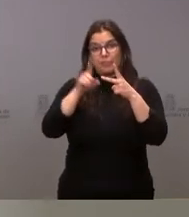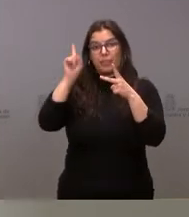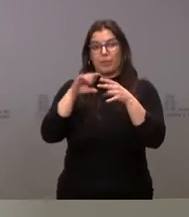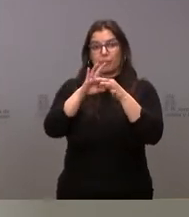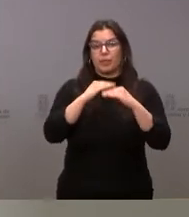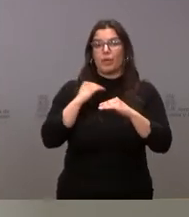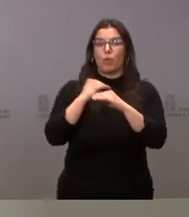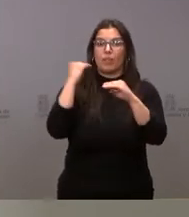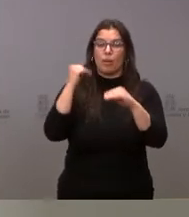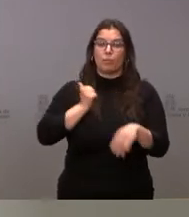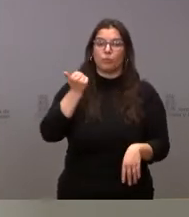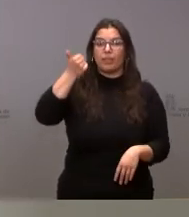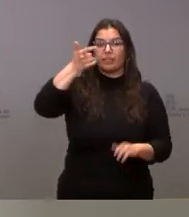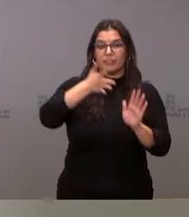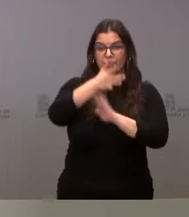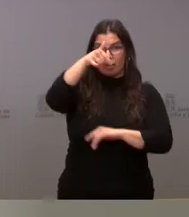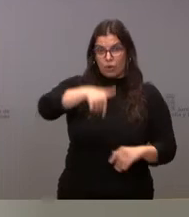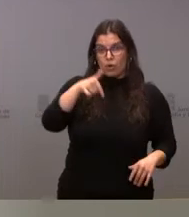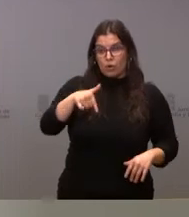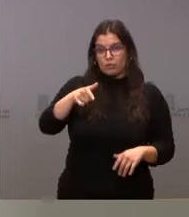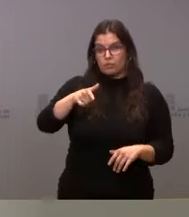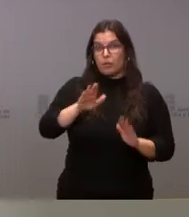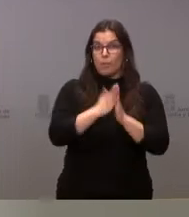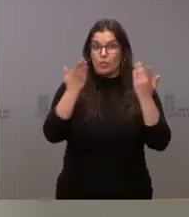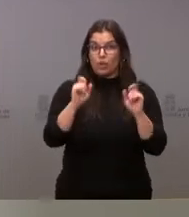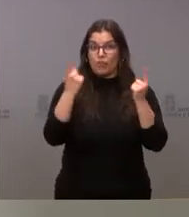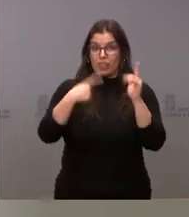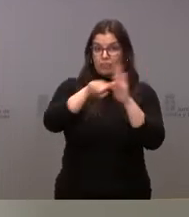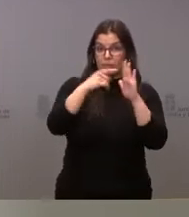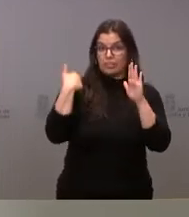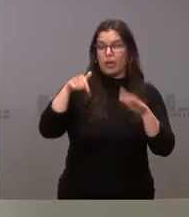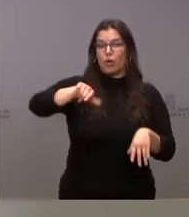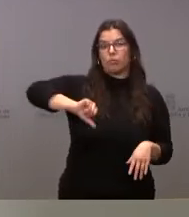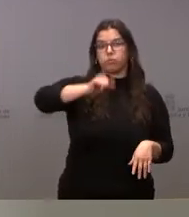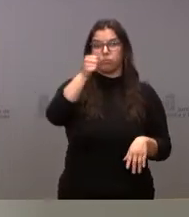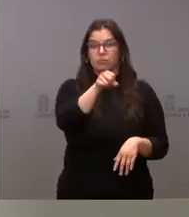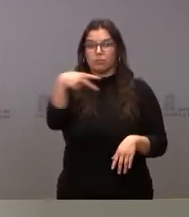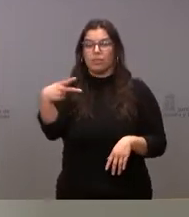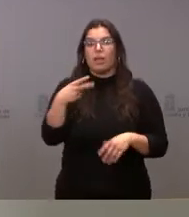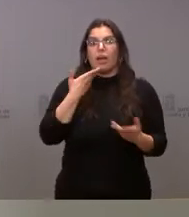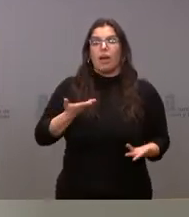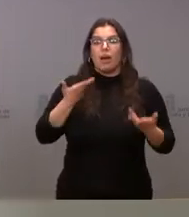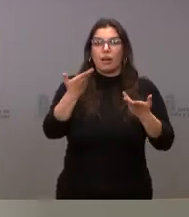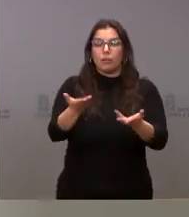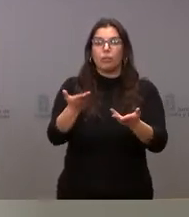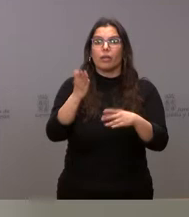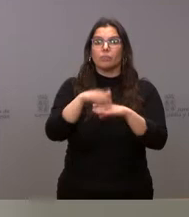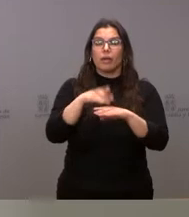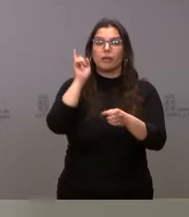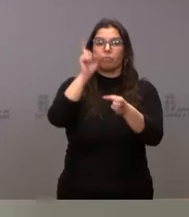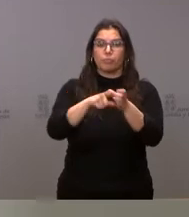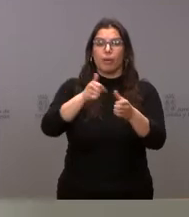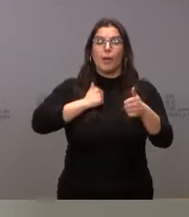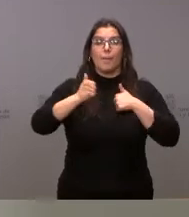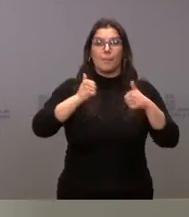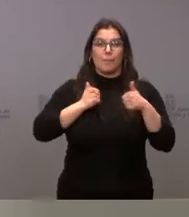con la igualdad de oportunidades es que hoy, y lo tienen ustedes en el boletín oficial de la comunidad, se han resuelto las ayudas para cursar los másteres no